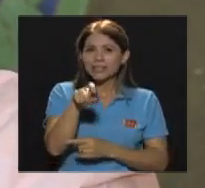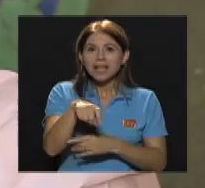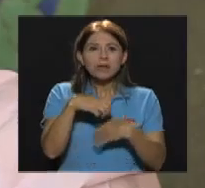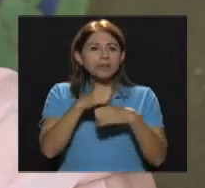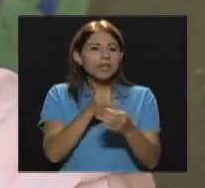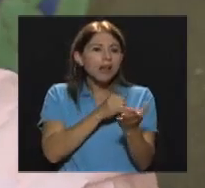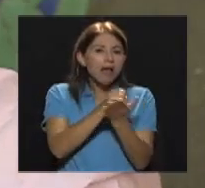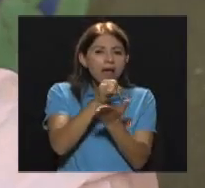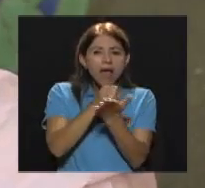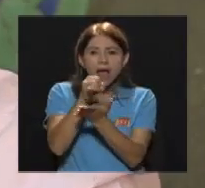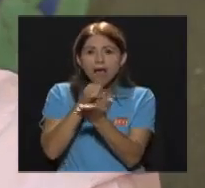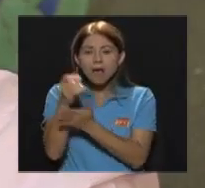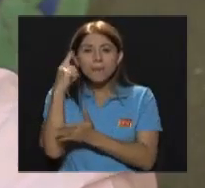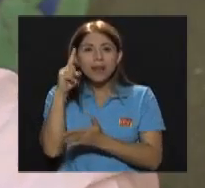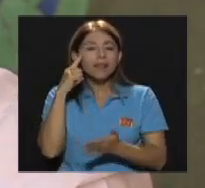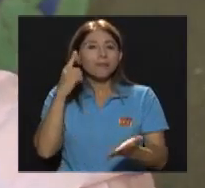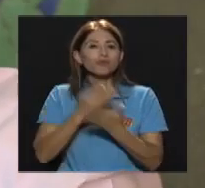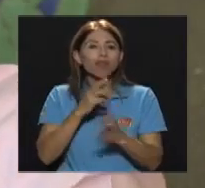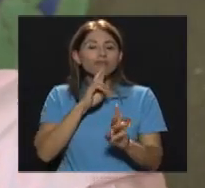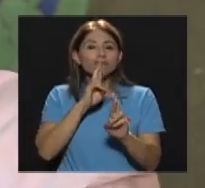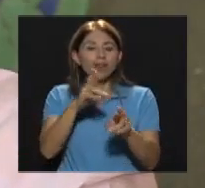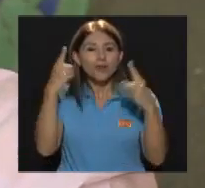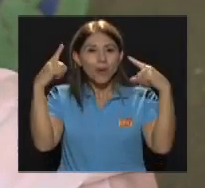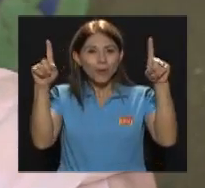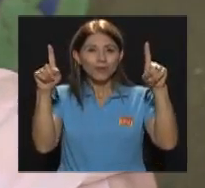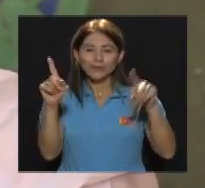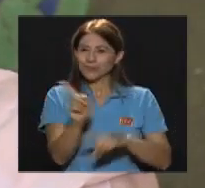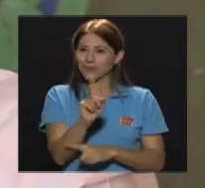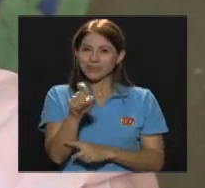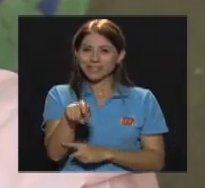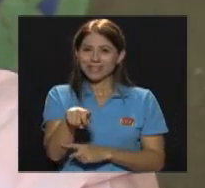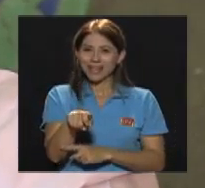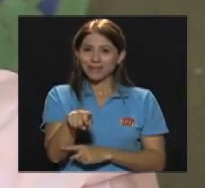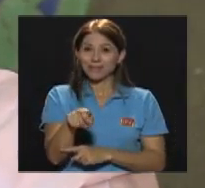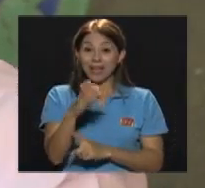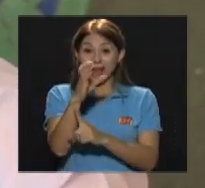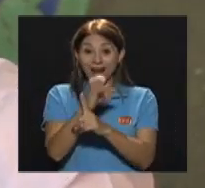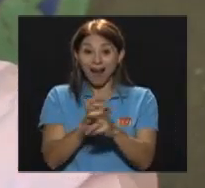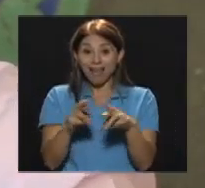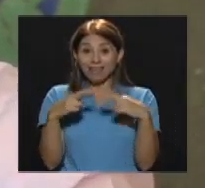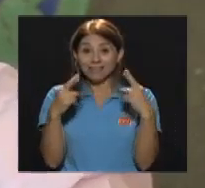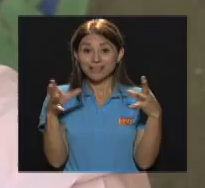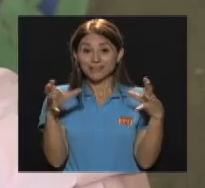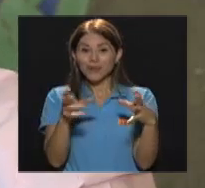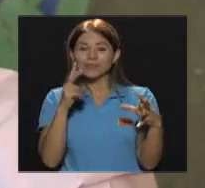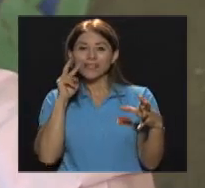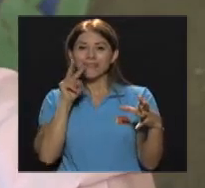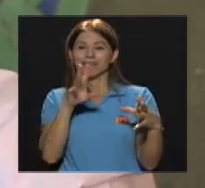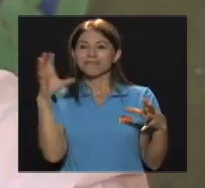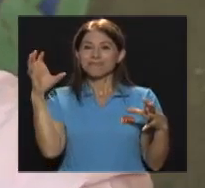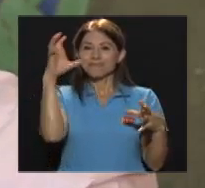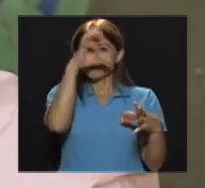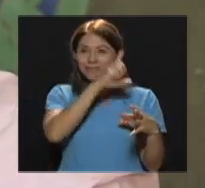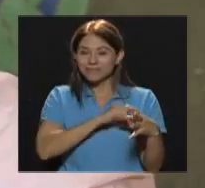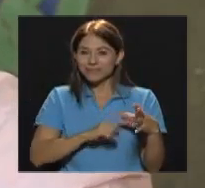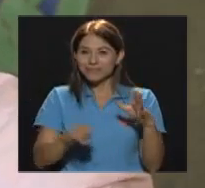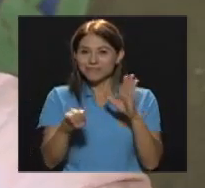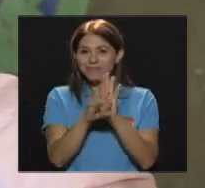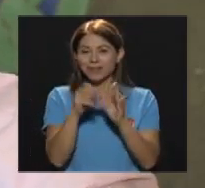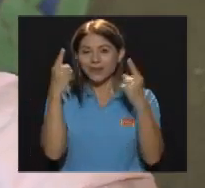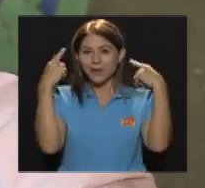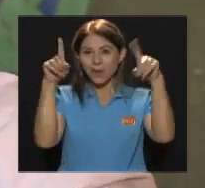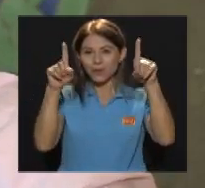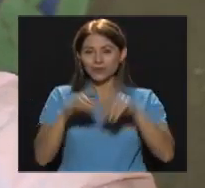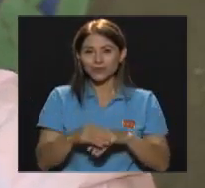logros Los logros Se ven En cada sesión Van desde Desde Lo básico Que es precisamente Lograr la